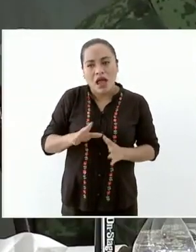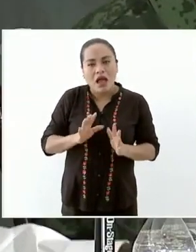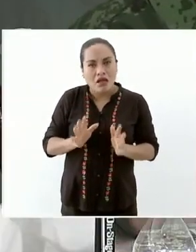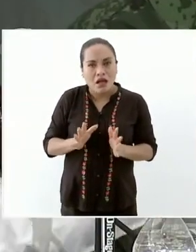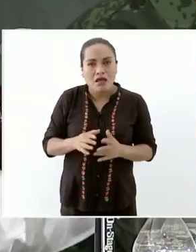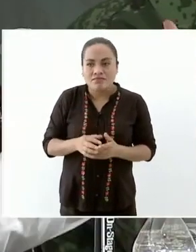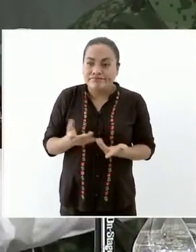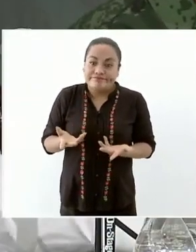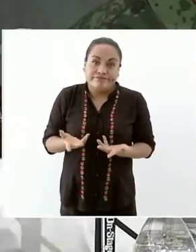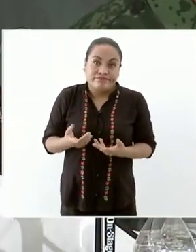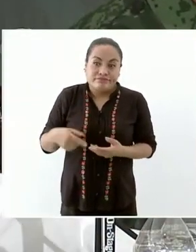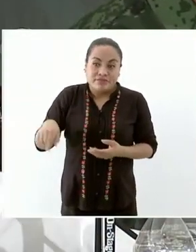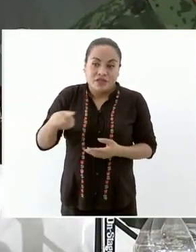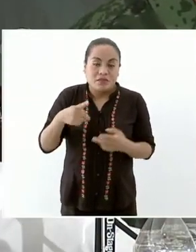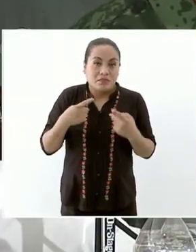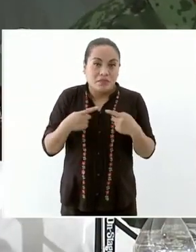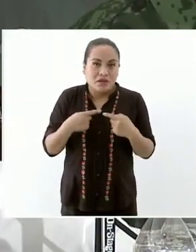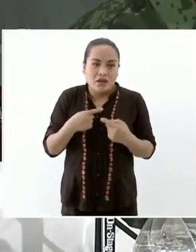que ceder